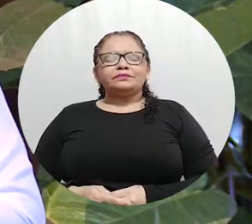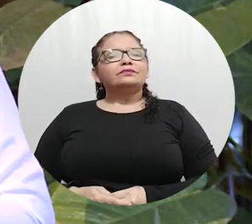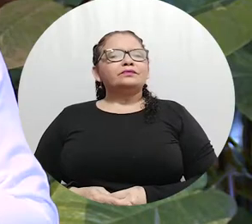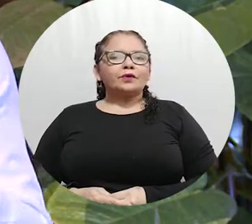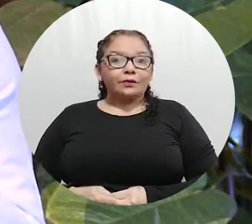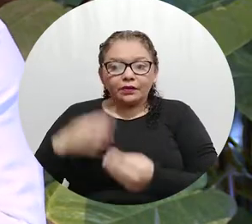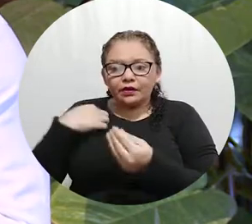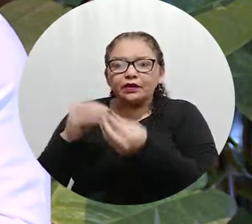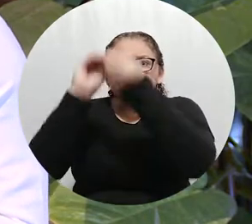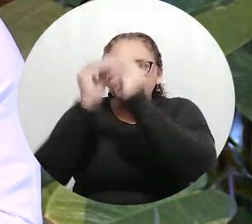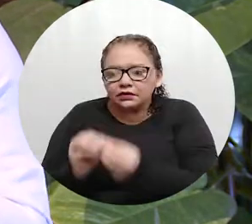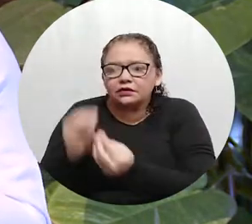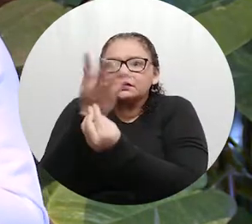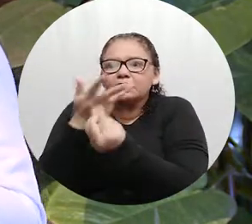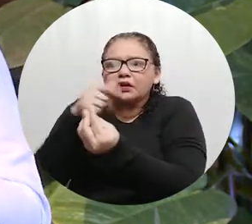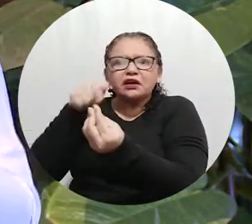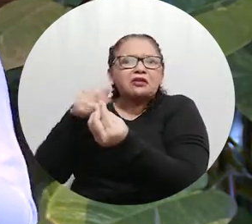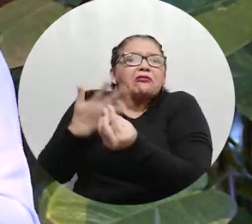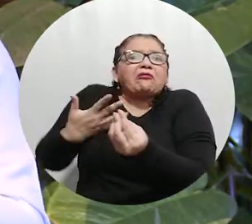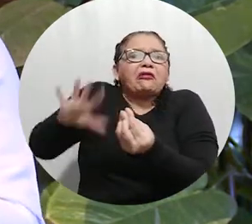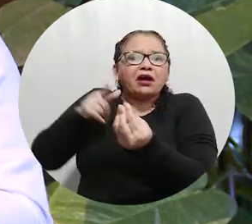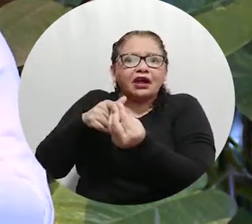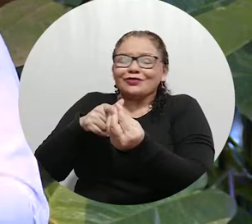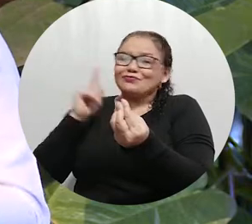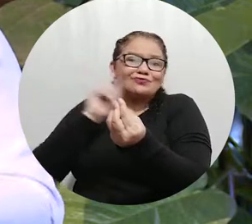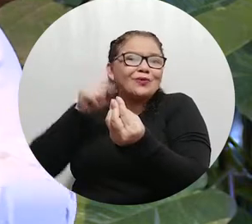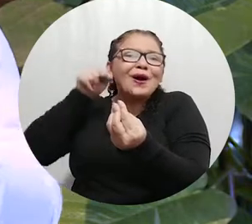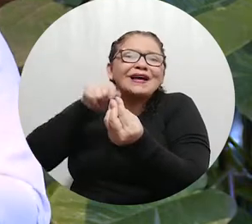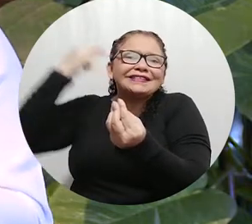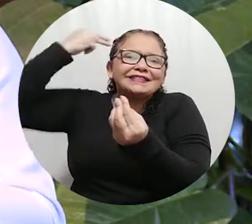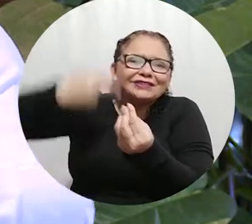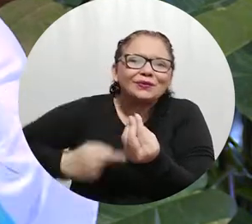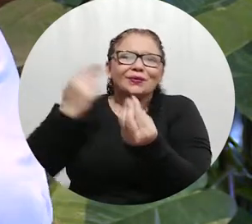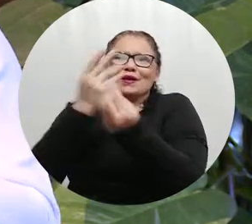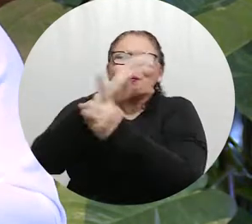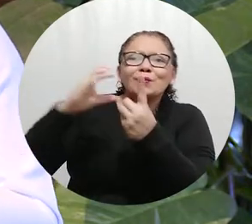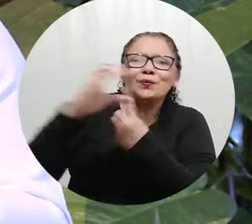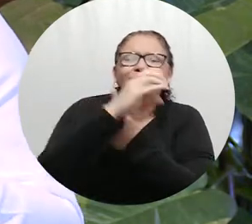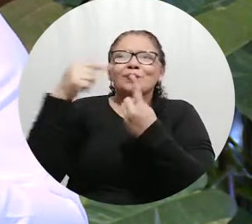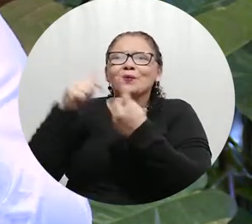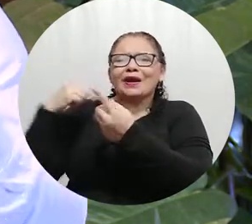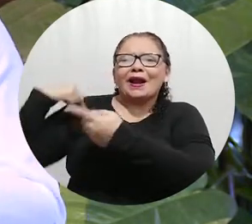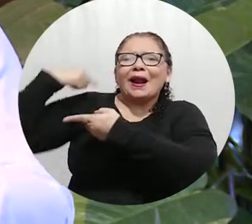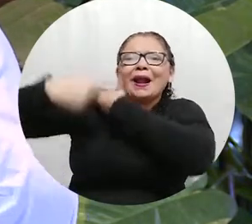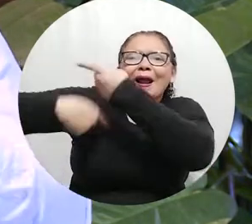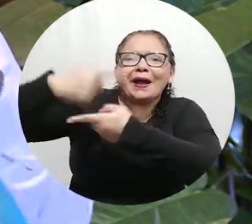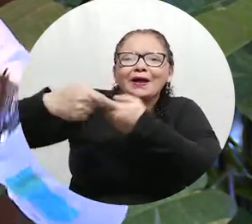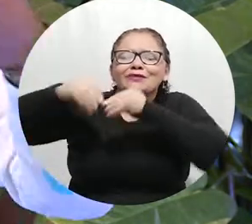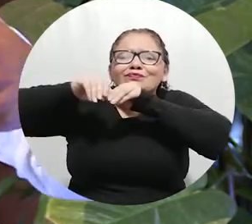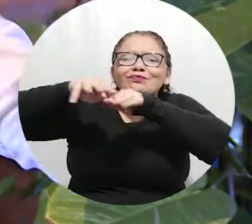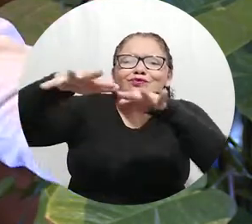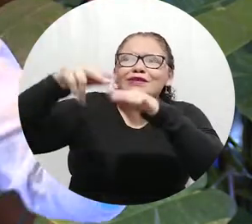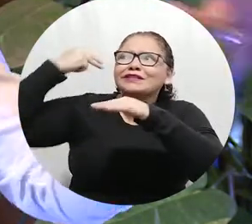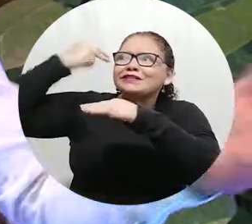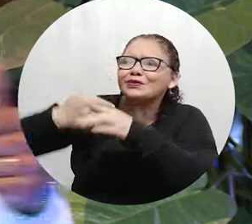¿Por qué una artesanía no es un objeto, es una historia, es un legado, es una tradición? Son años y años de